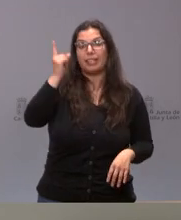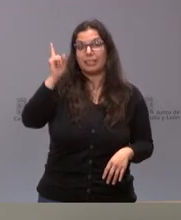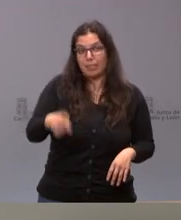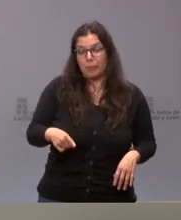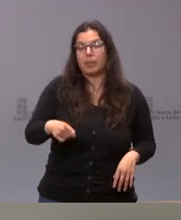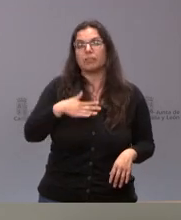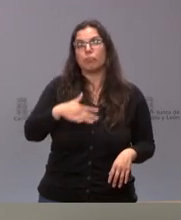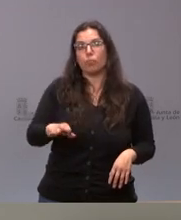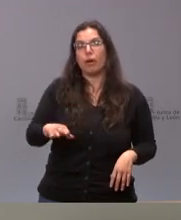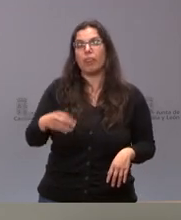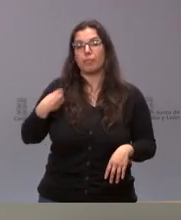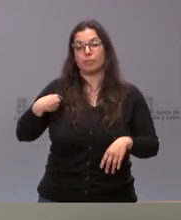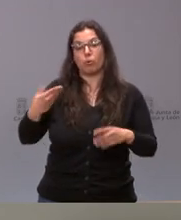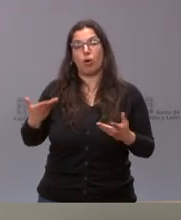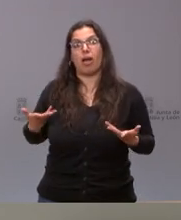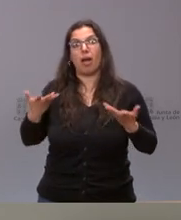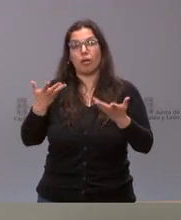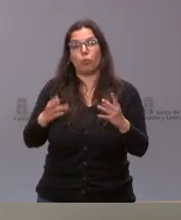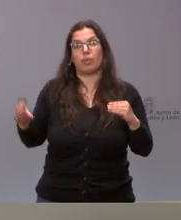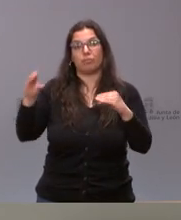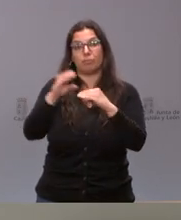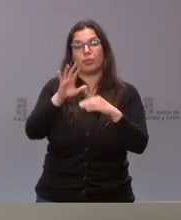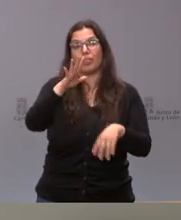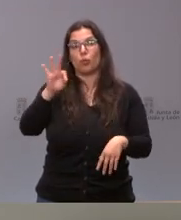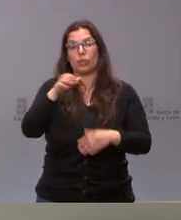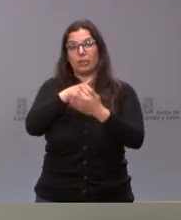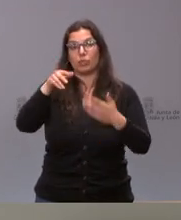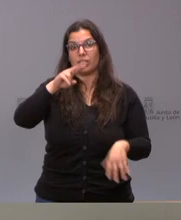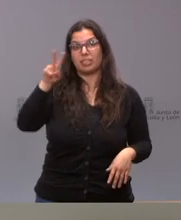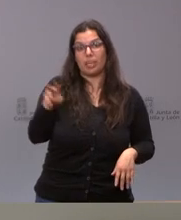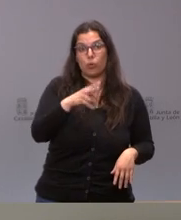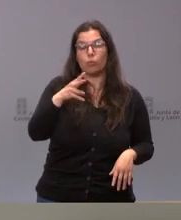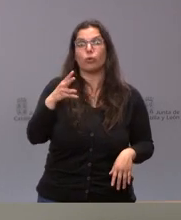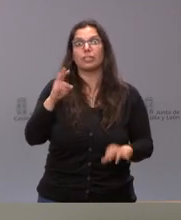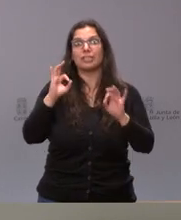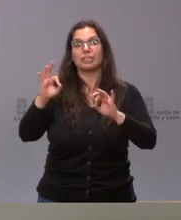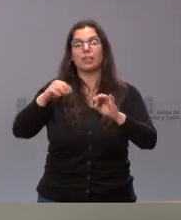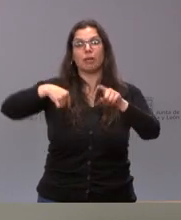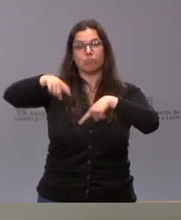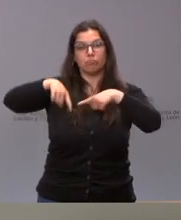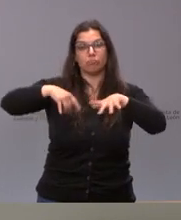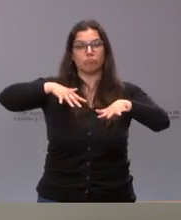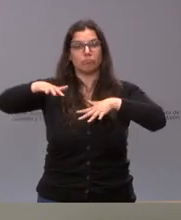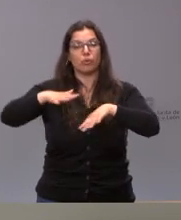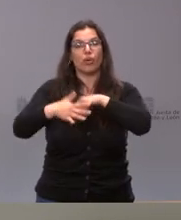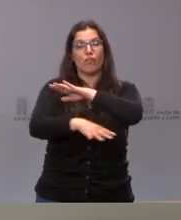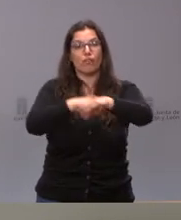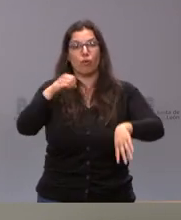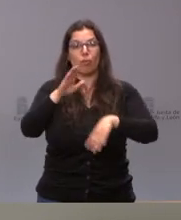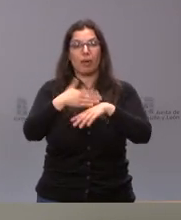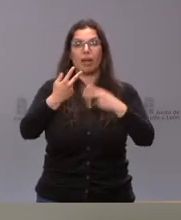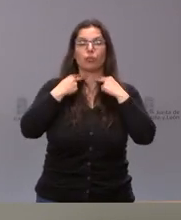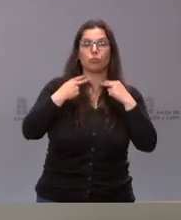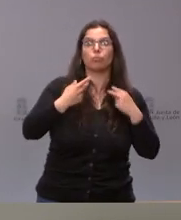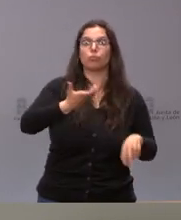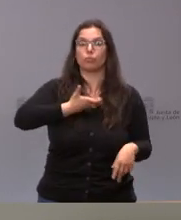compatible con algunas de las ayudas de 50 millones de euros en movilización de fondos para corporaciones locales que